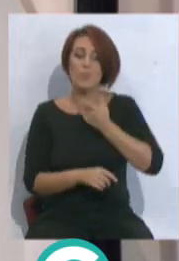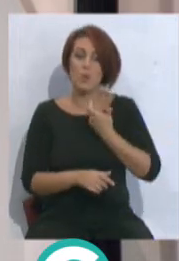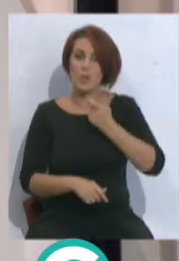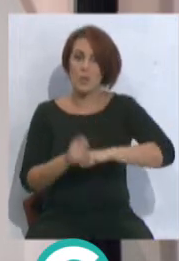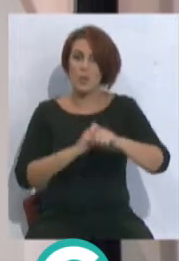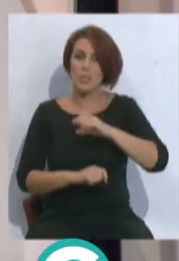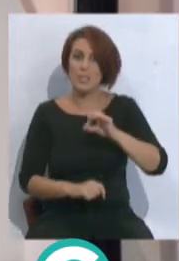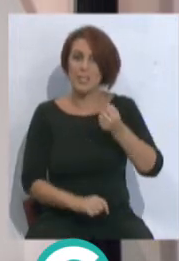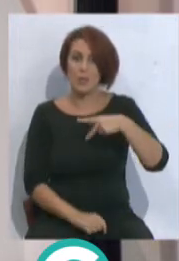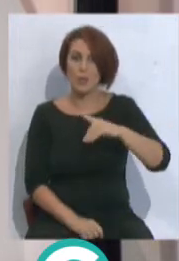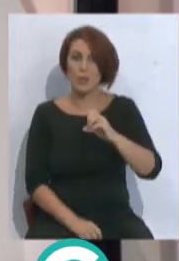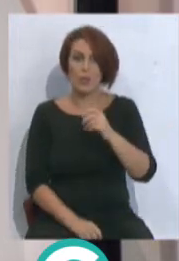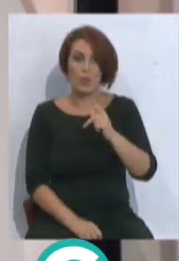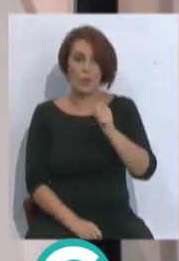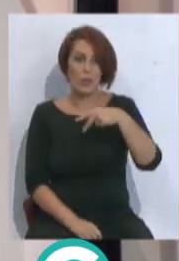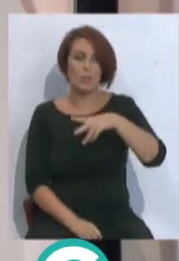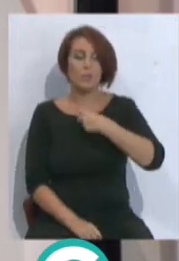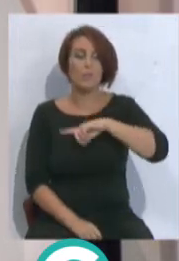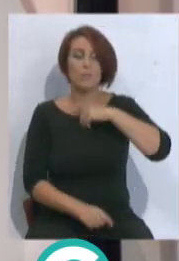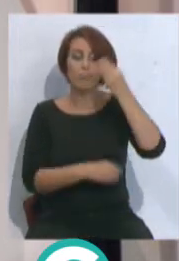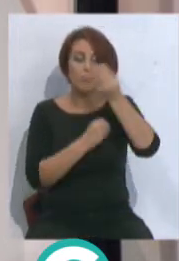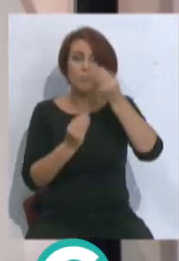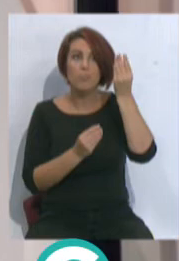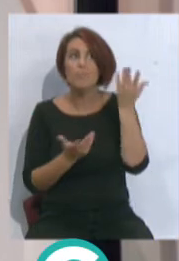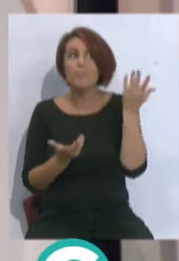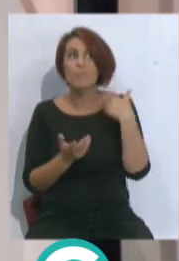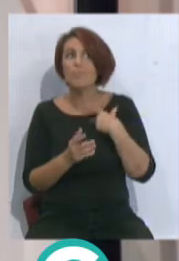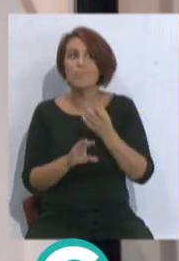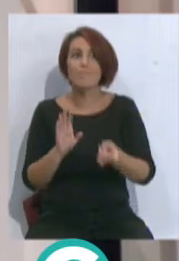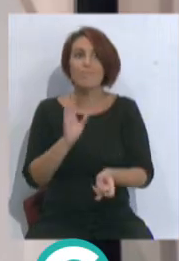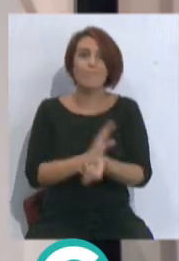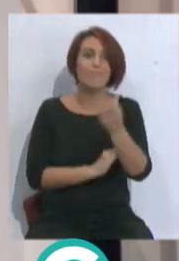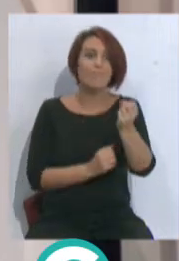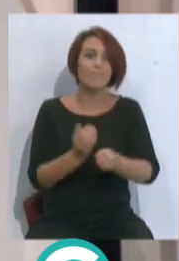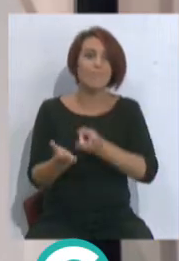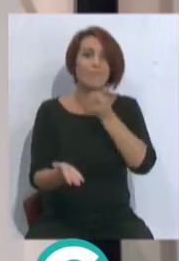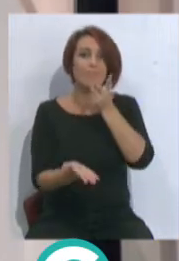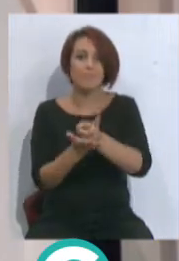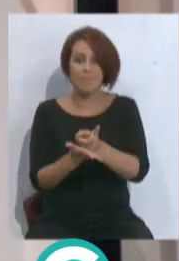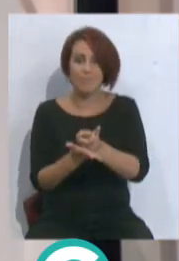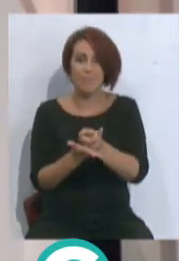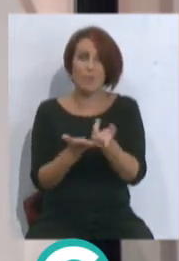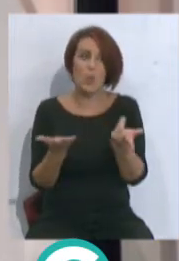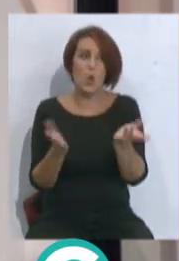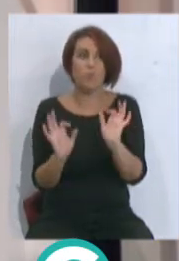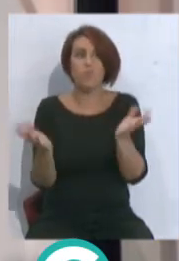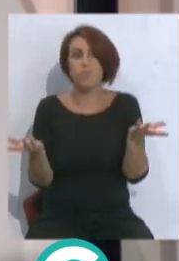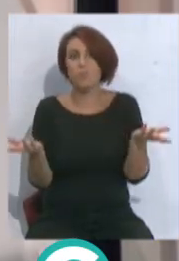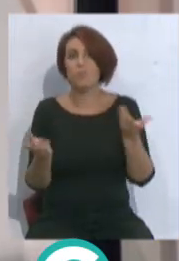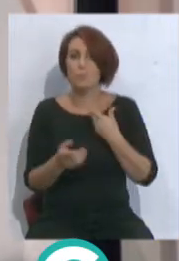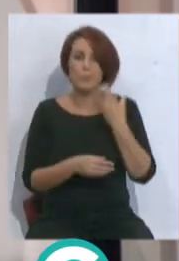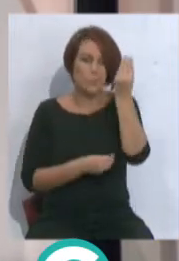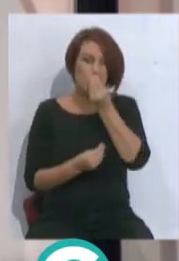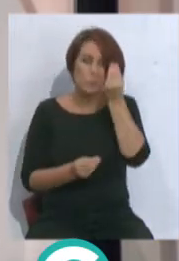Sandocan. Que estamos pensando en volverla a reflotar o a... Estamos